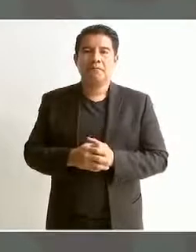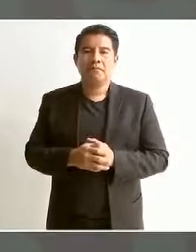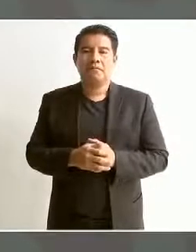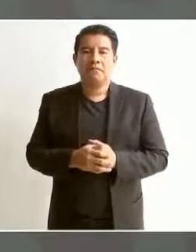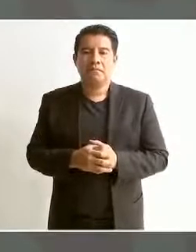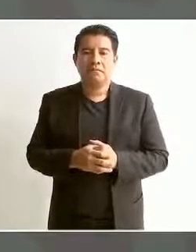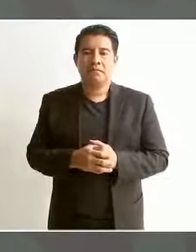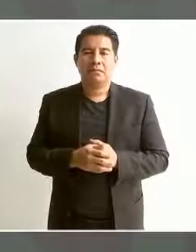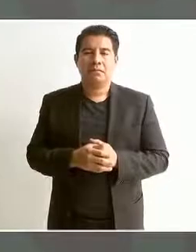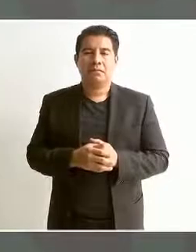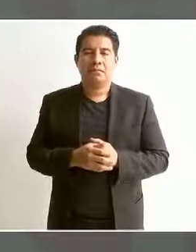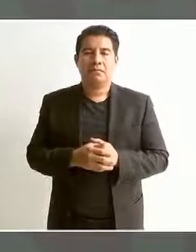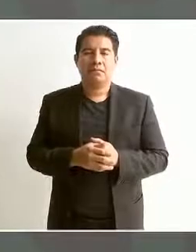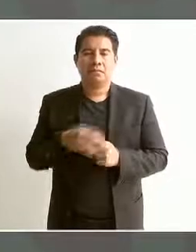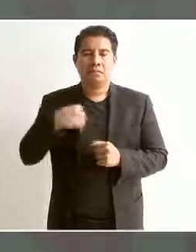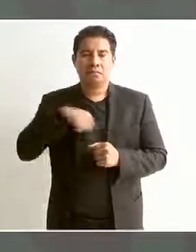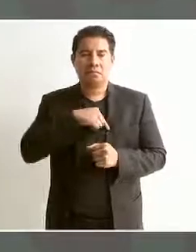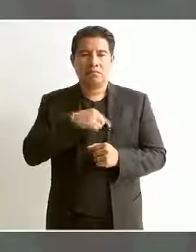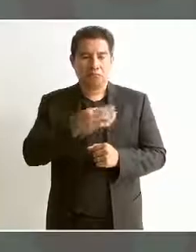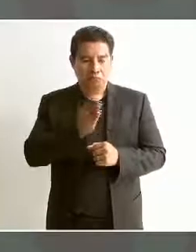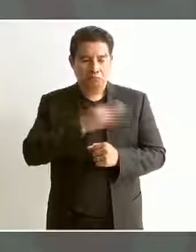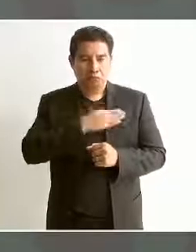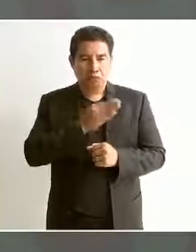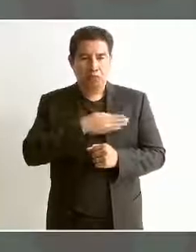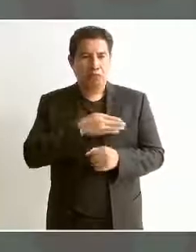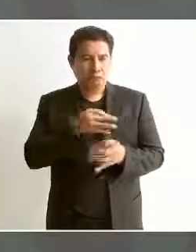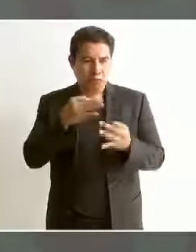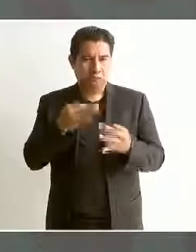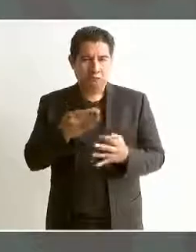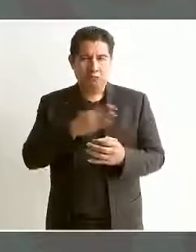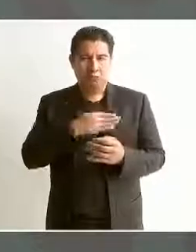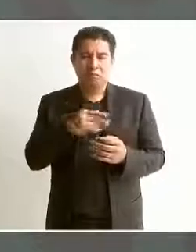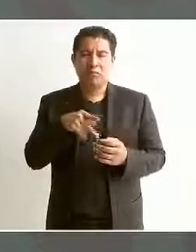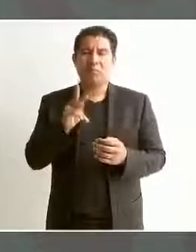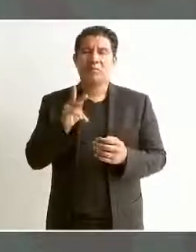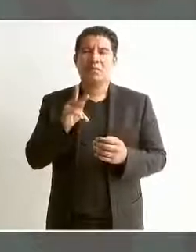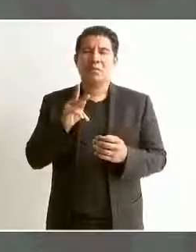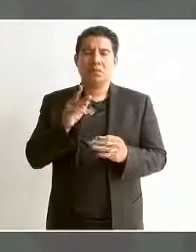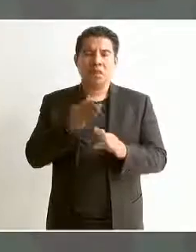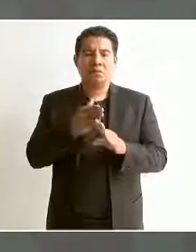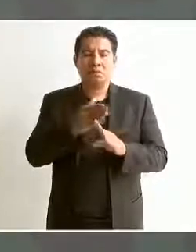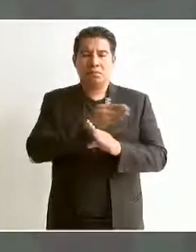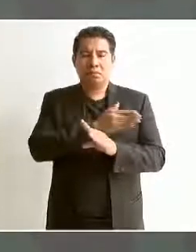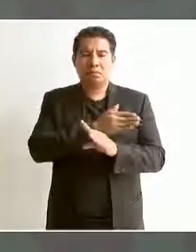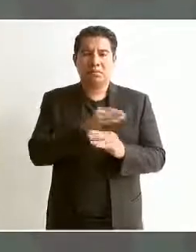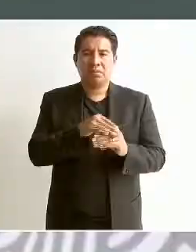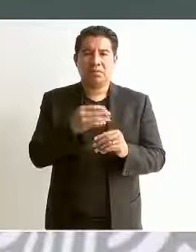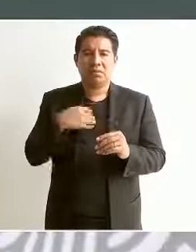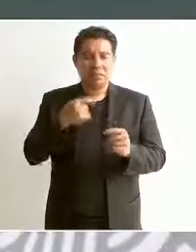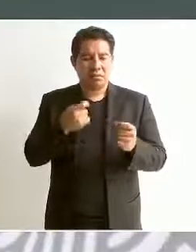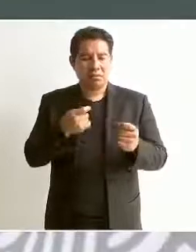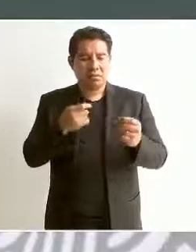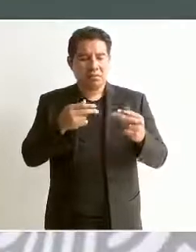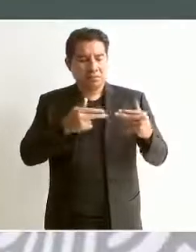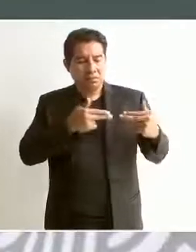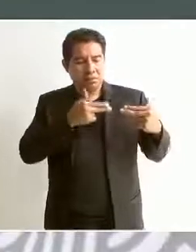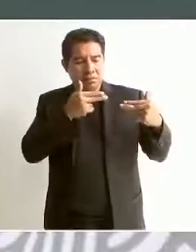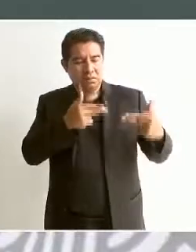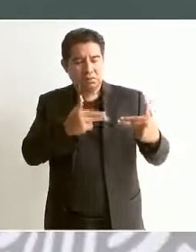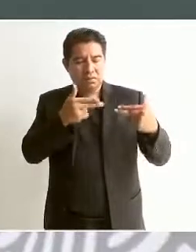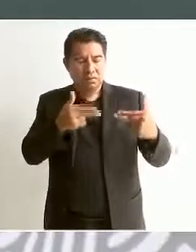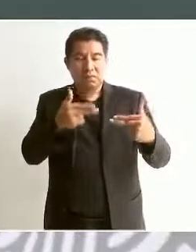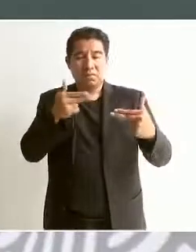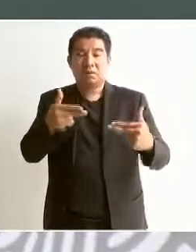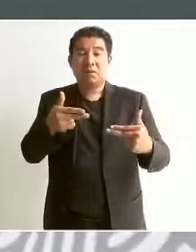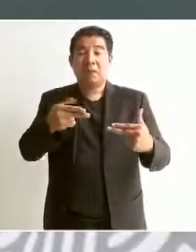de lo bueno que somos ahora, la mayor parte la heredamos del